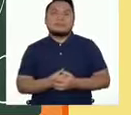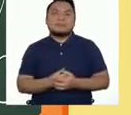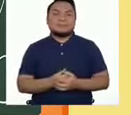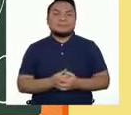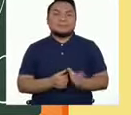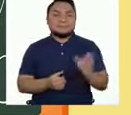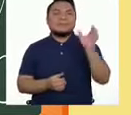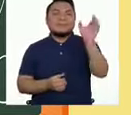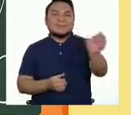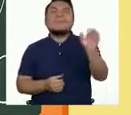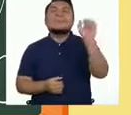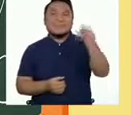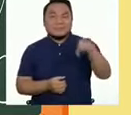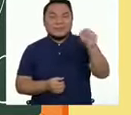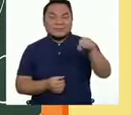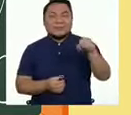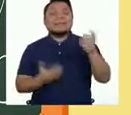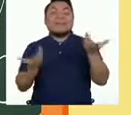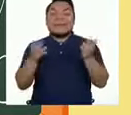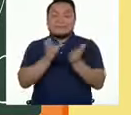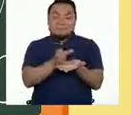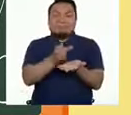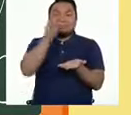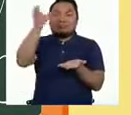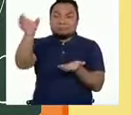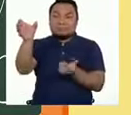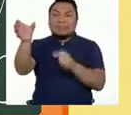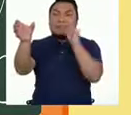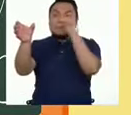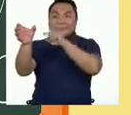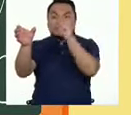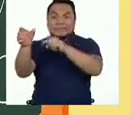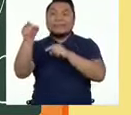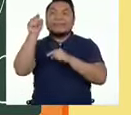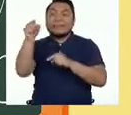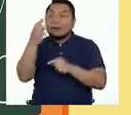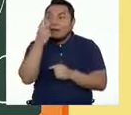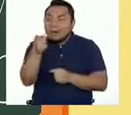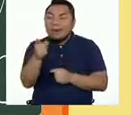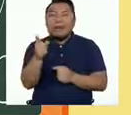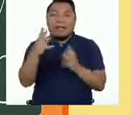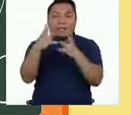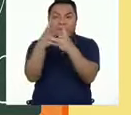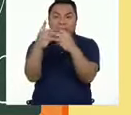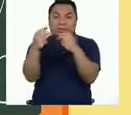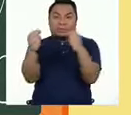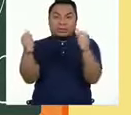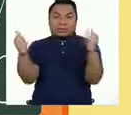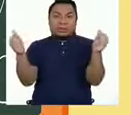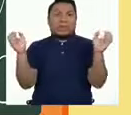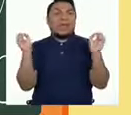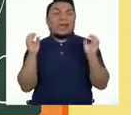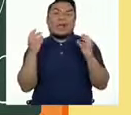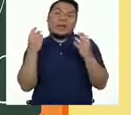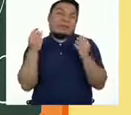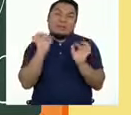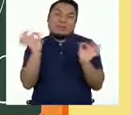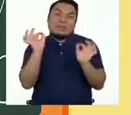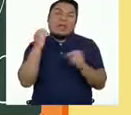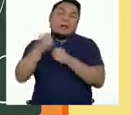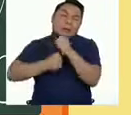Así es. La botella de plástico va en el círculo de elementos que no se degradan rápido. ¡Perfecto!